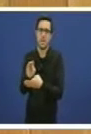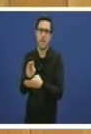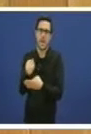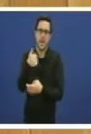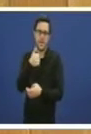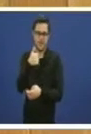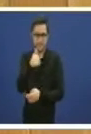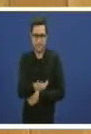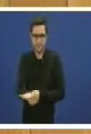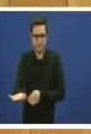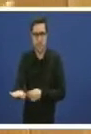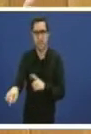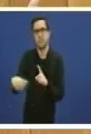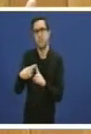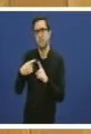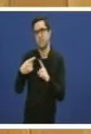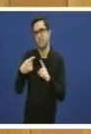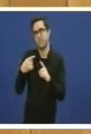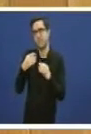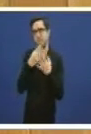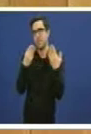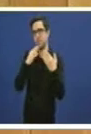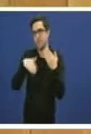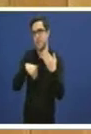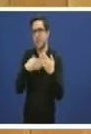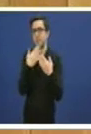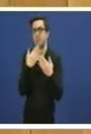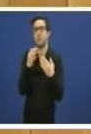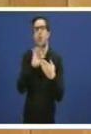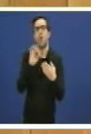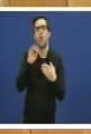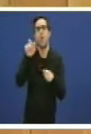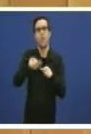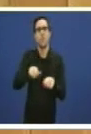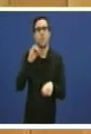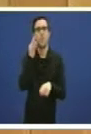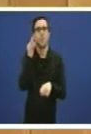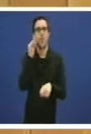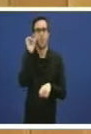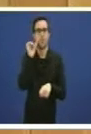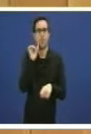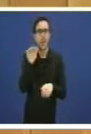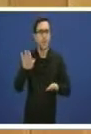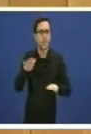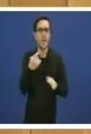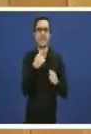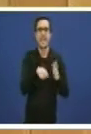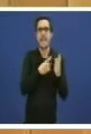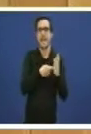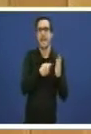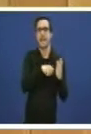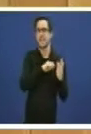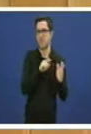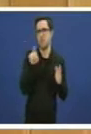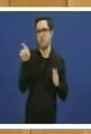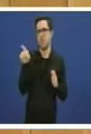embarazadas en calquera caso esta é a realidade en España digan vostedes o que digan pero é máis porque o goberno do